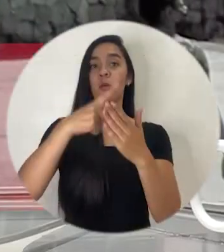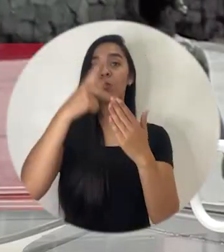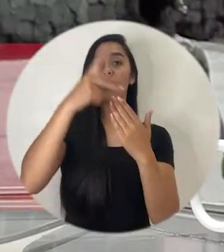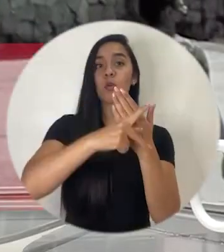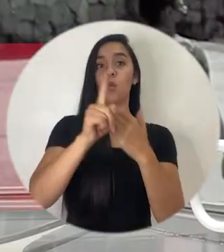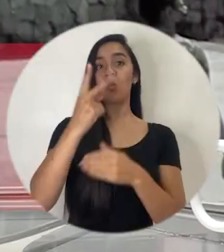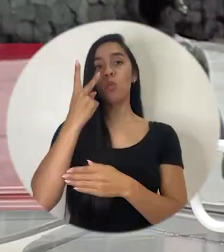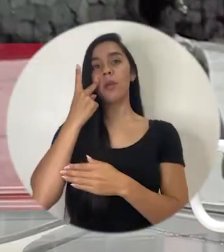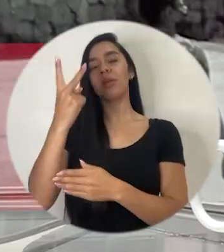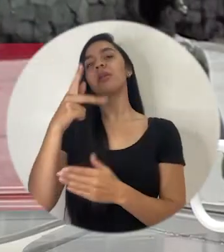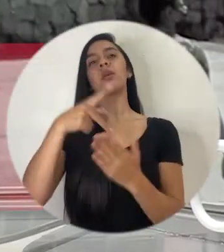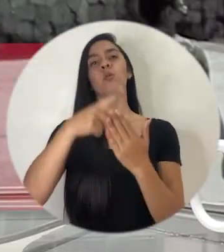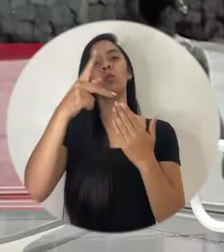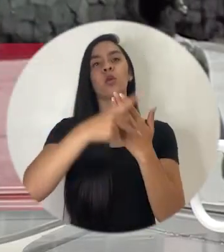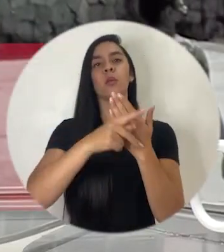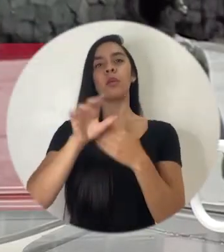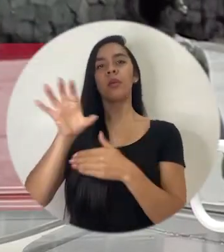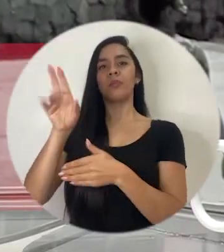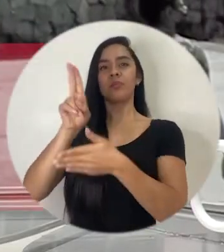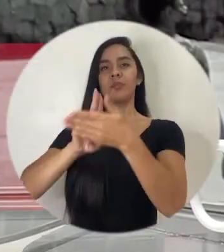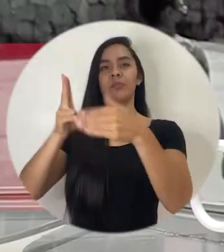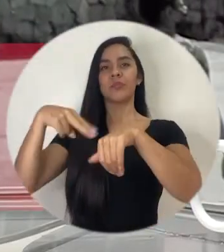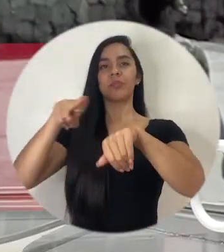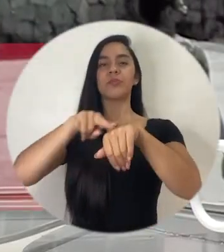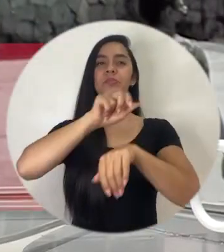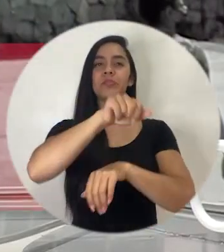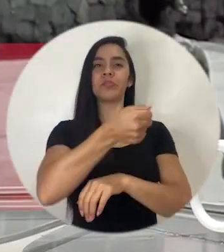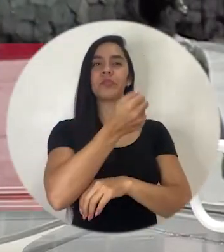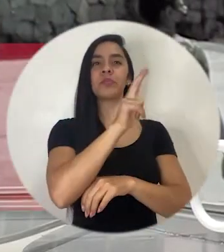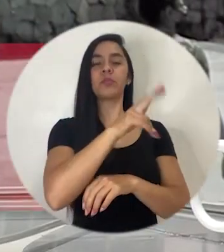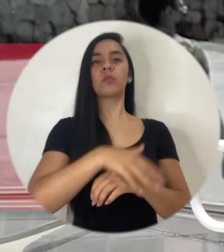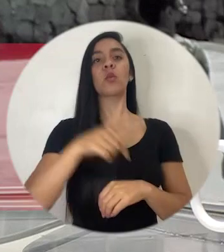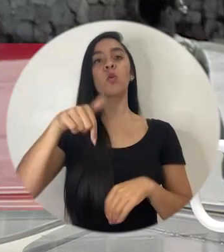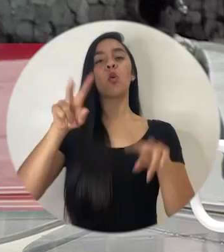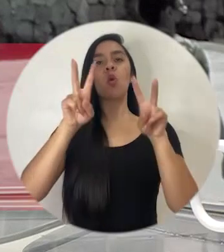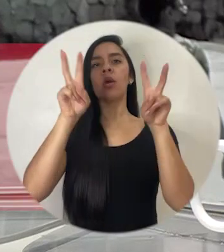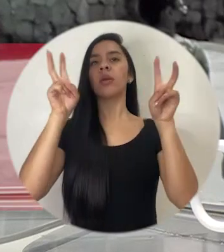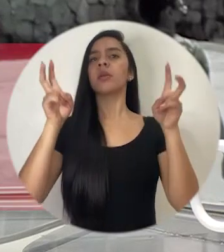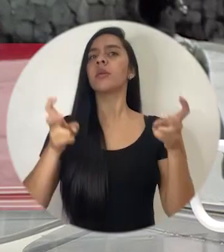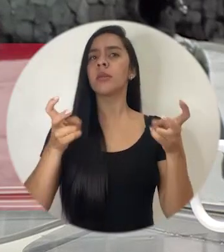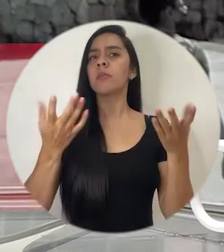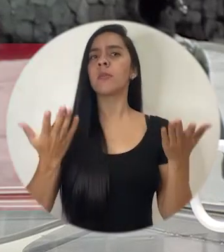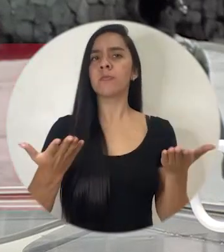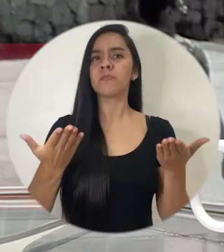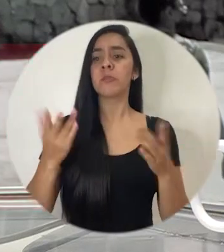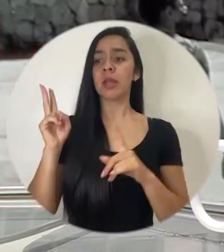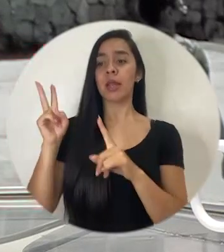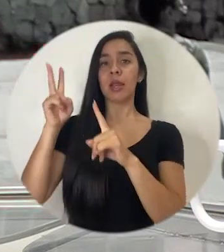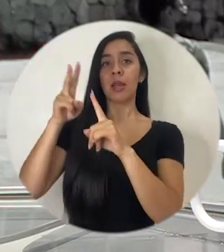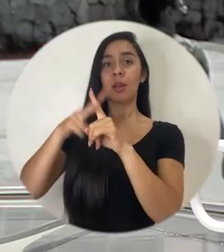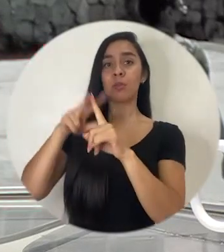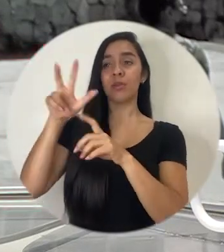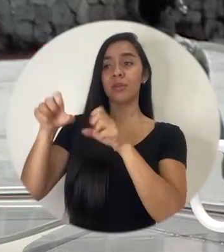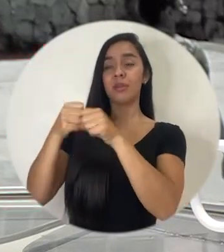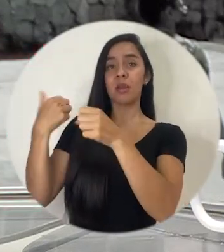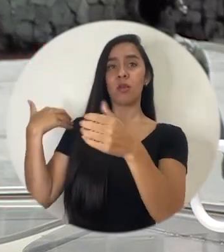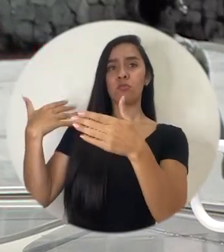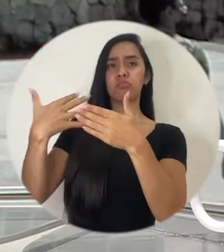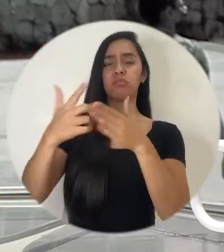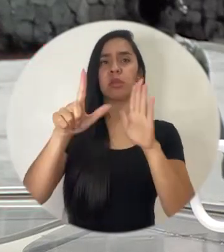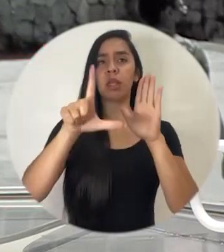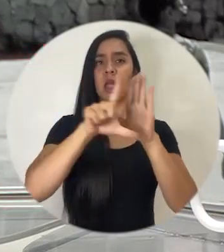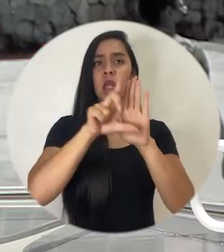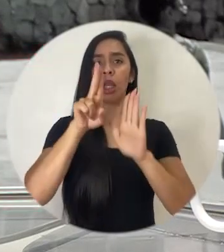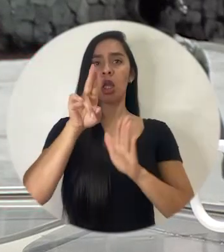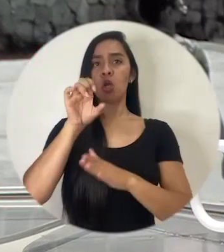Continúa usted con una mirada del programa de la Universidad Nacional y de SINAR S.A. hoy con el tema del impacto de la implementación desde